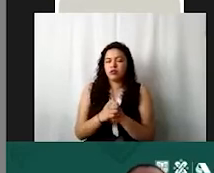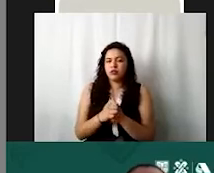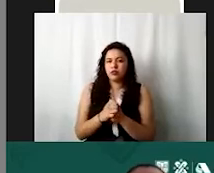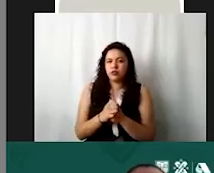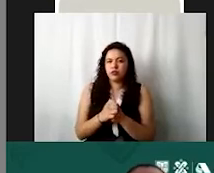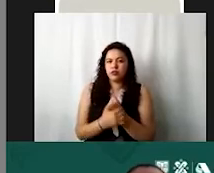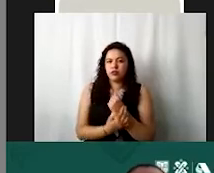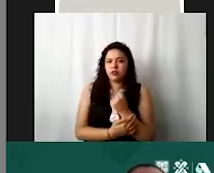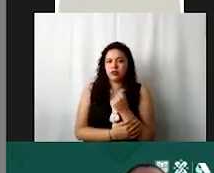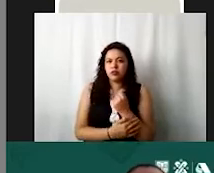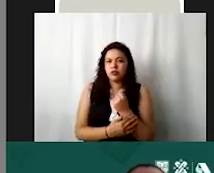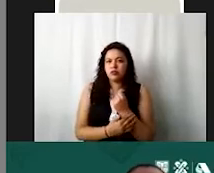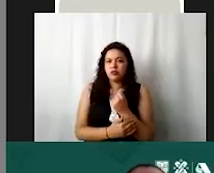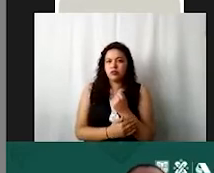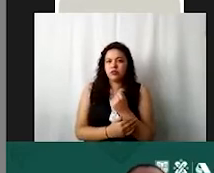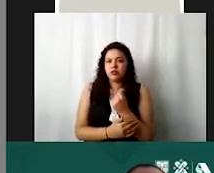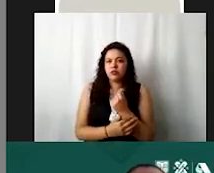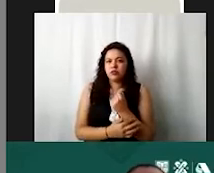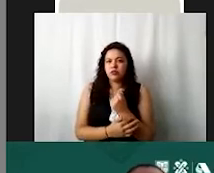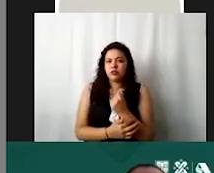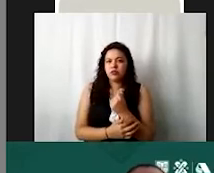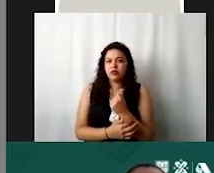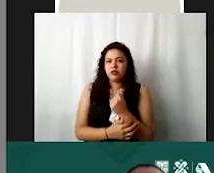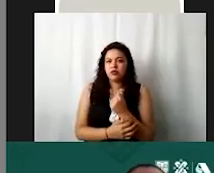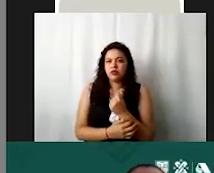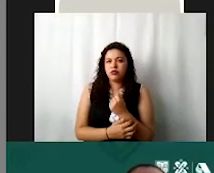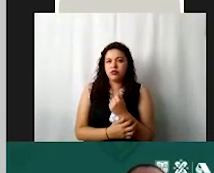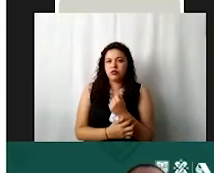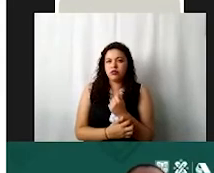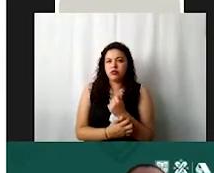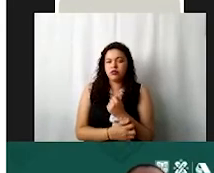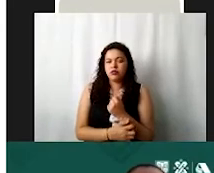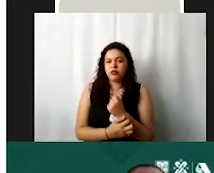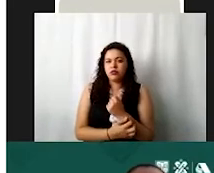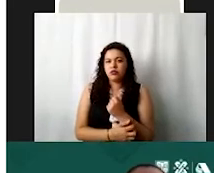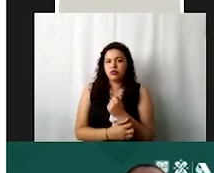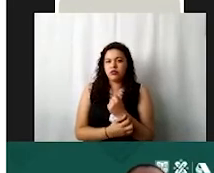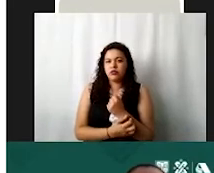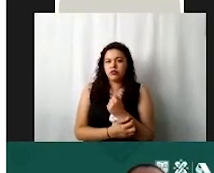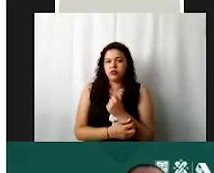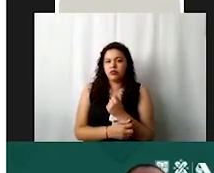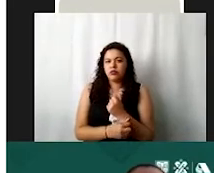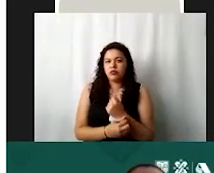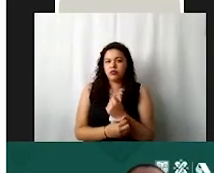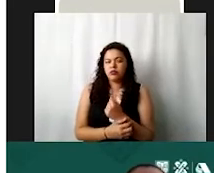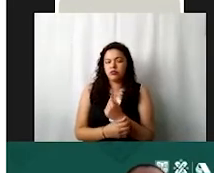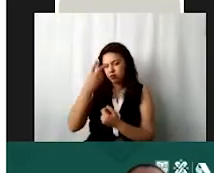ejemplo recuerdo que metimos creo tres mil mensuales entonces vamos a poner los mismos importes